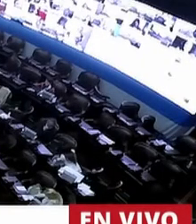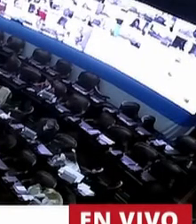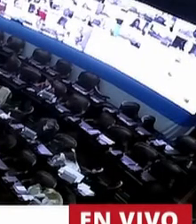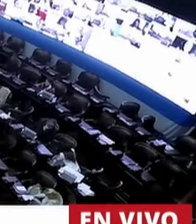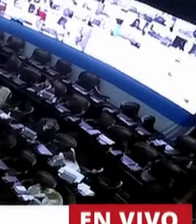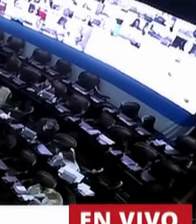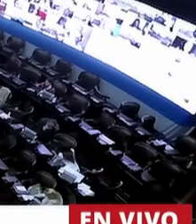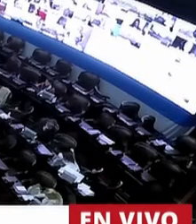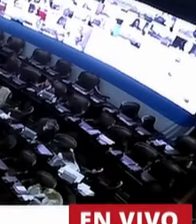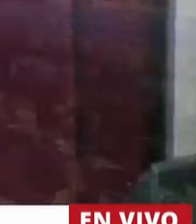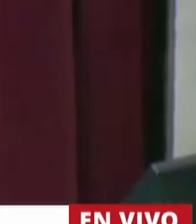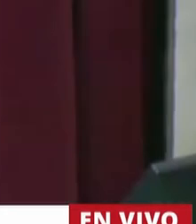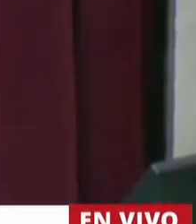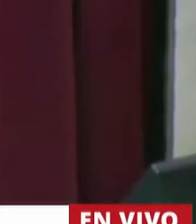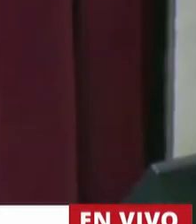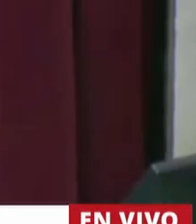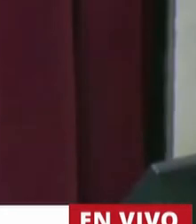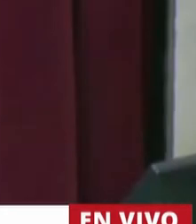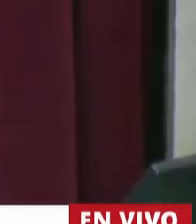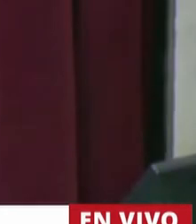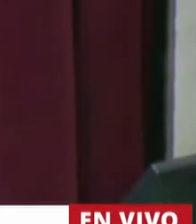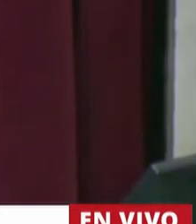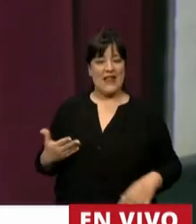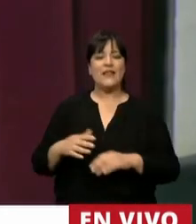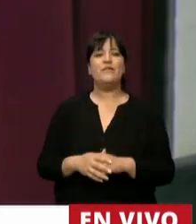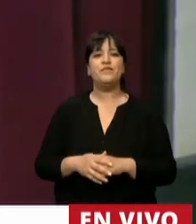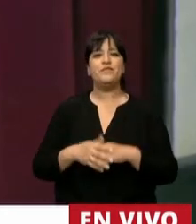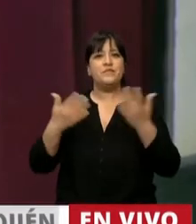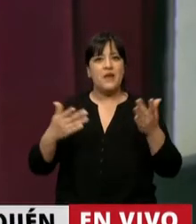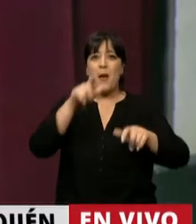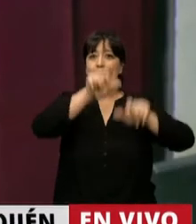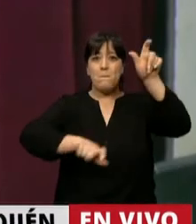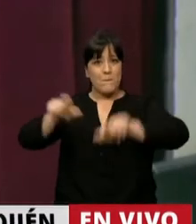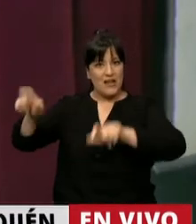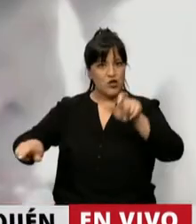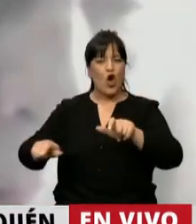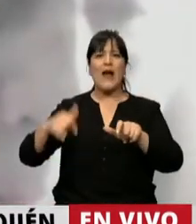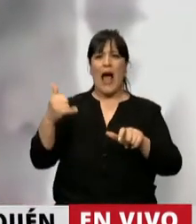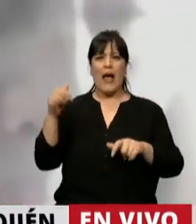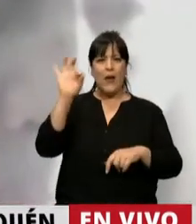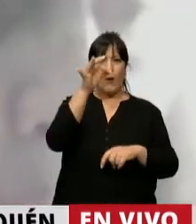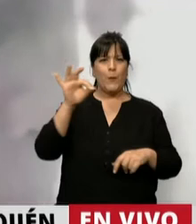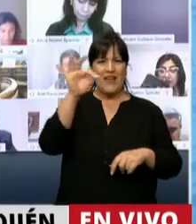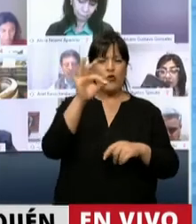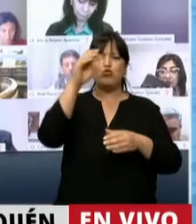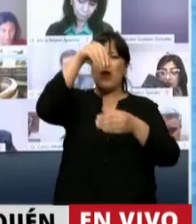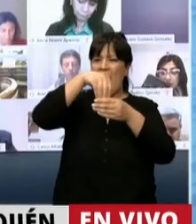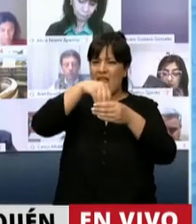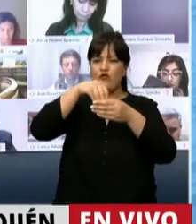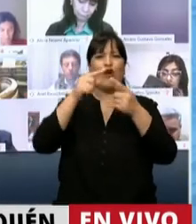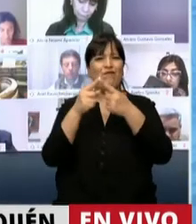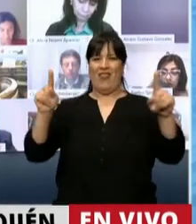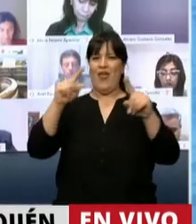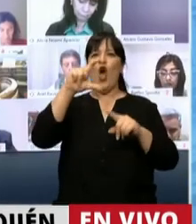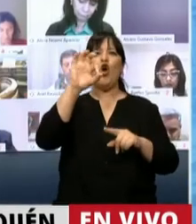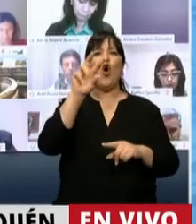Señor presidente, como individuos, un pequeño virus con una carga antigénica diferente, el